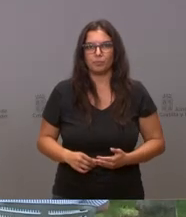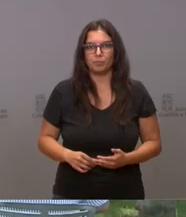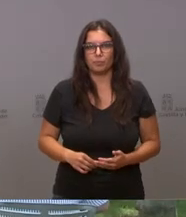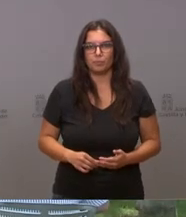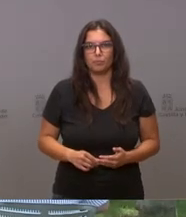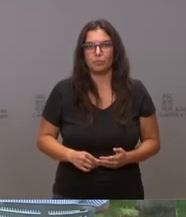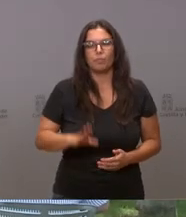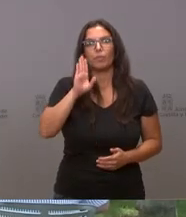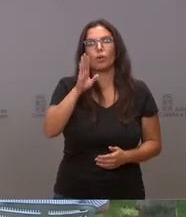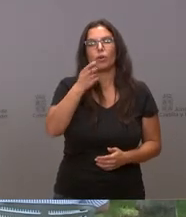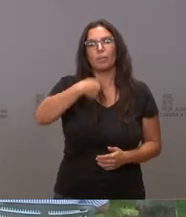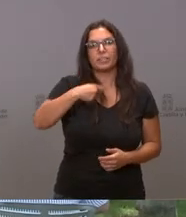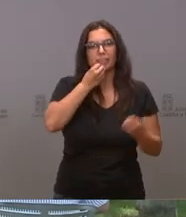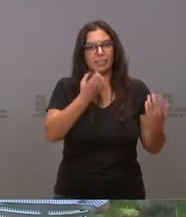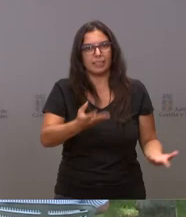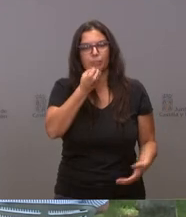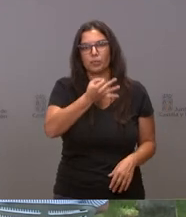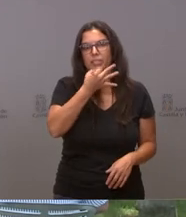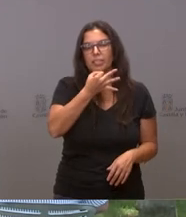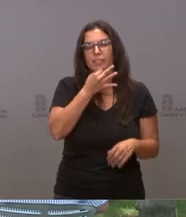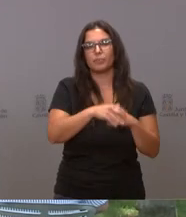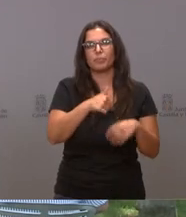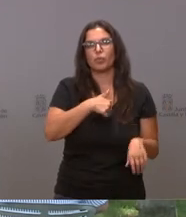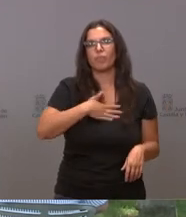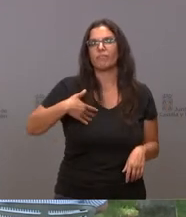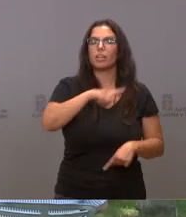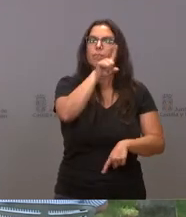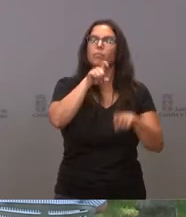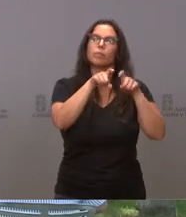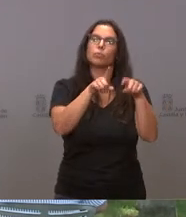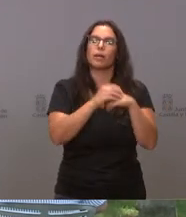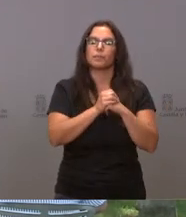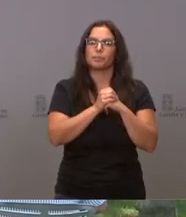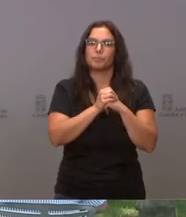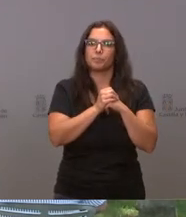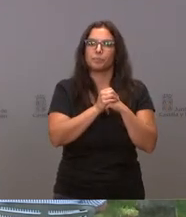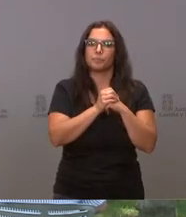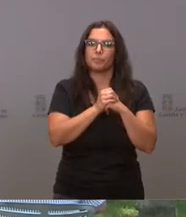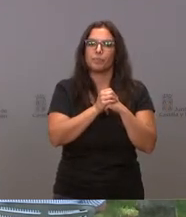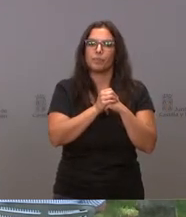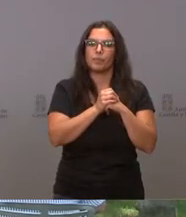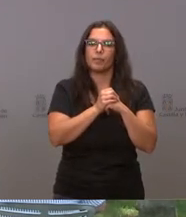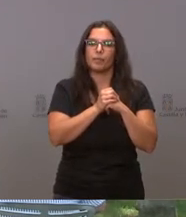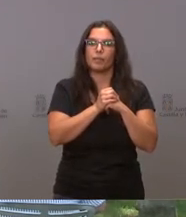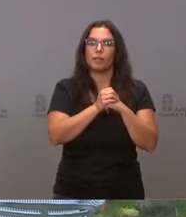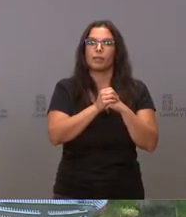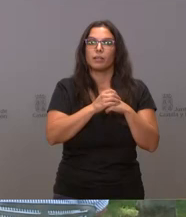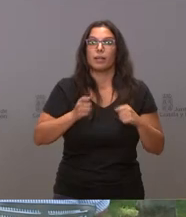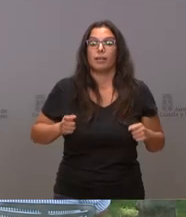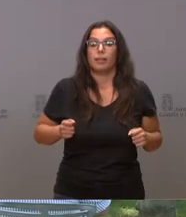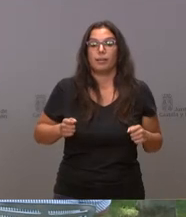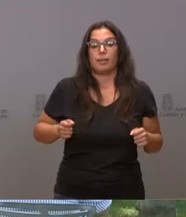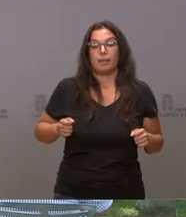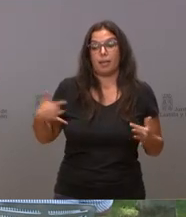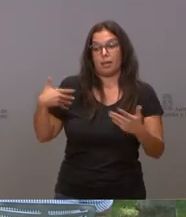Hola, presidente. ¿Qué tal? Muy buenas tardes. Quería preguntarle en qué medida el gasto extra que se ha realizado durante